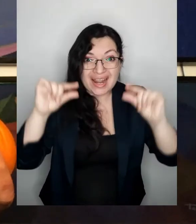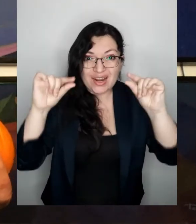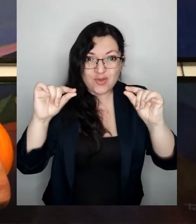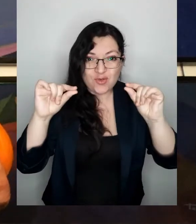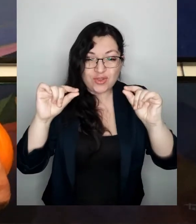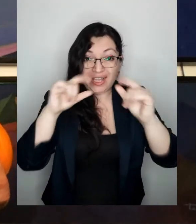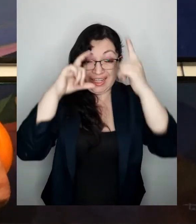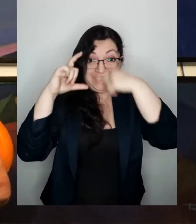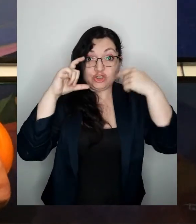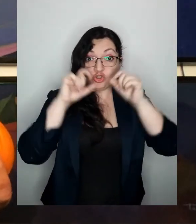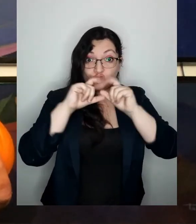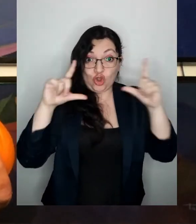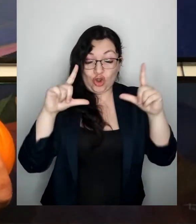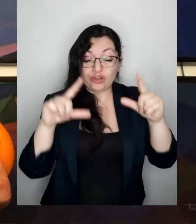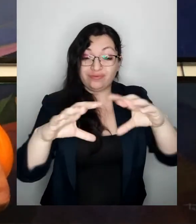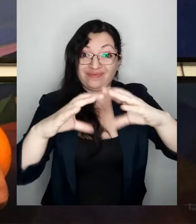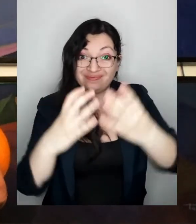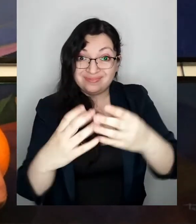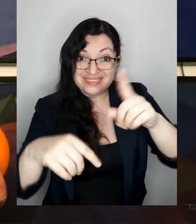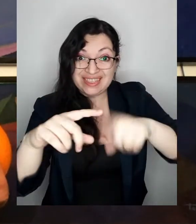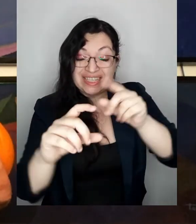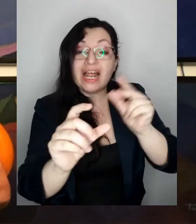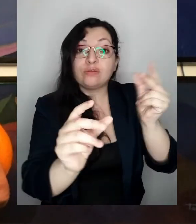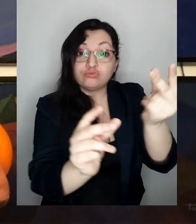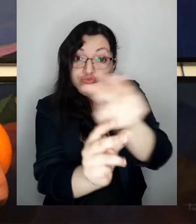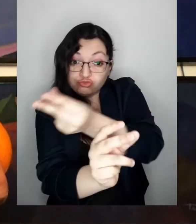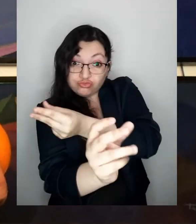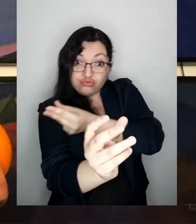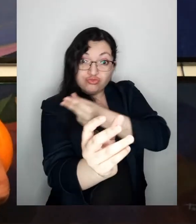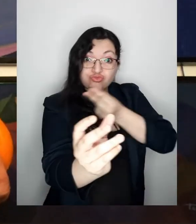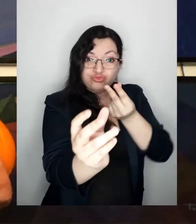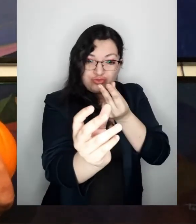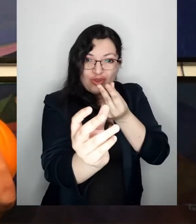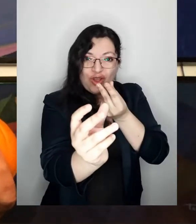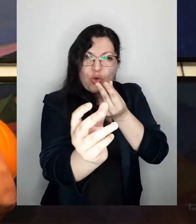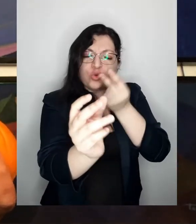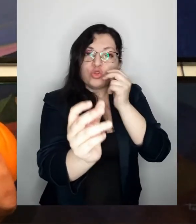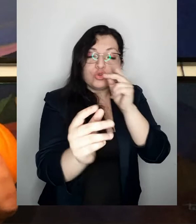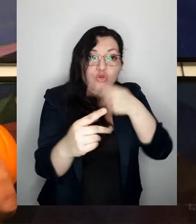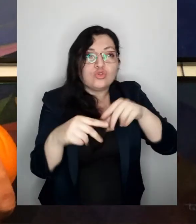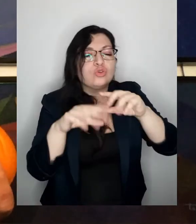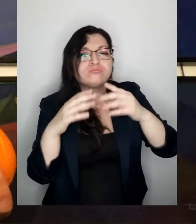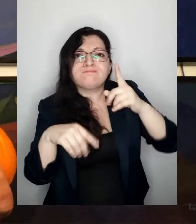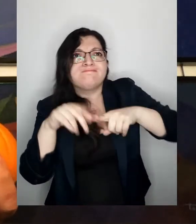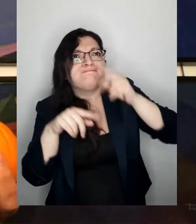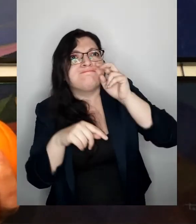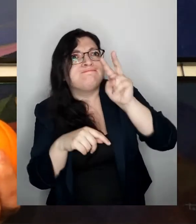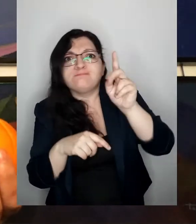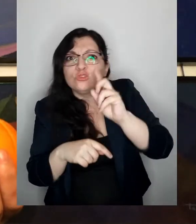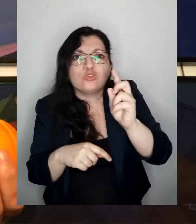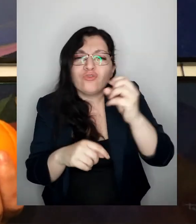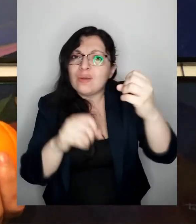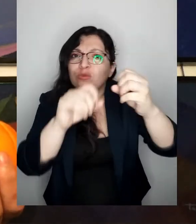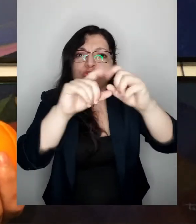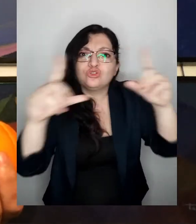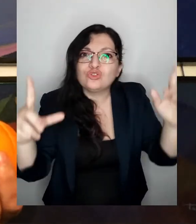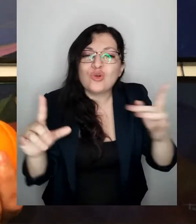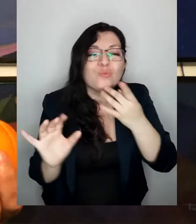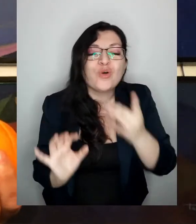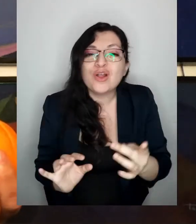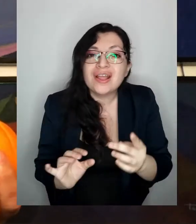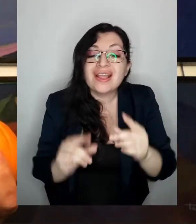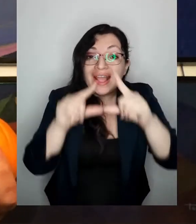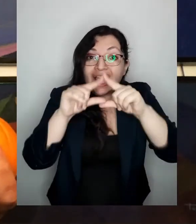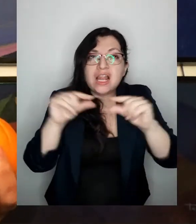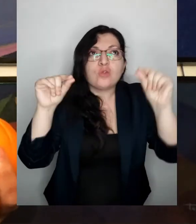el sol y la tierra es cuando desde la tierra dejamos de ver el sol la luna lo tapa completamente por un